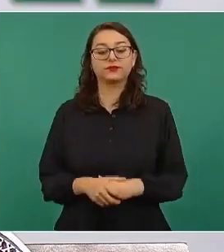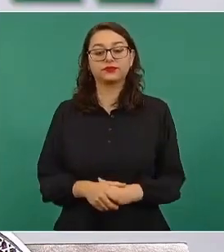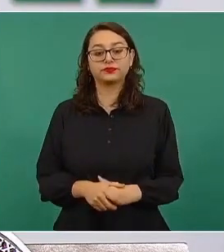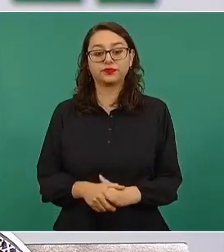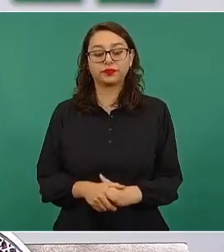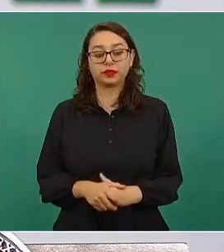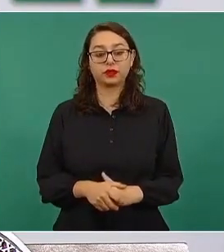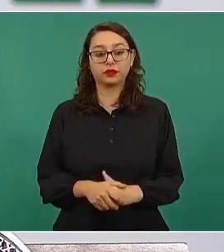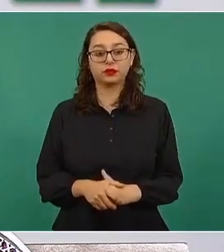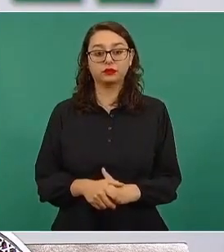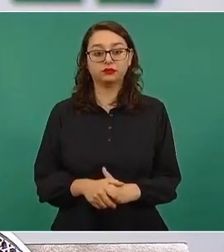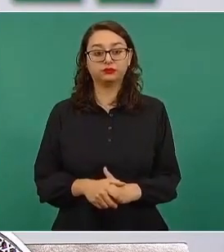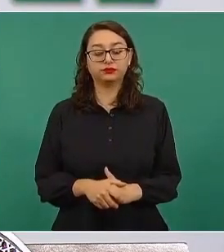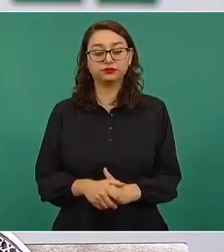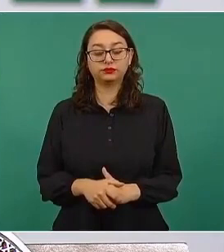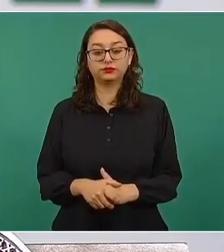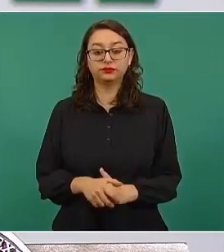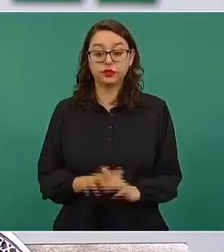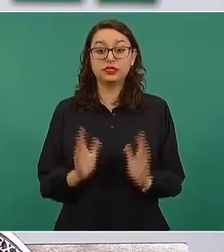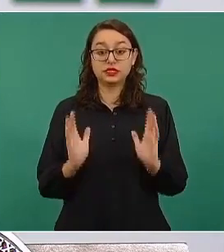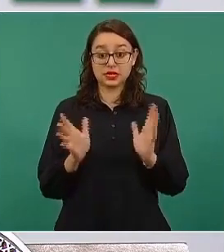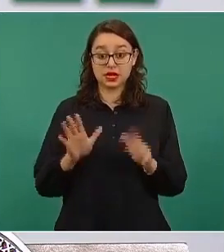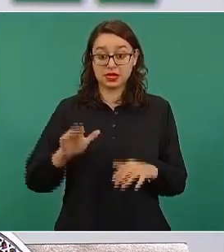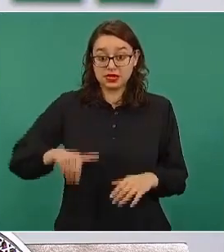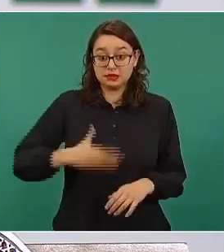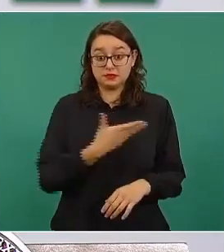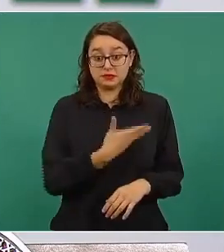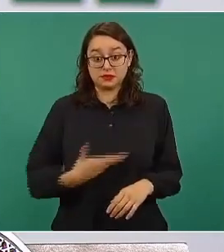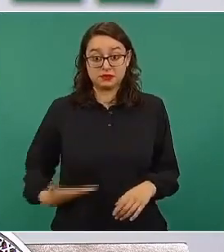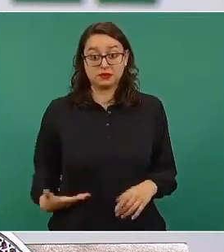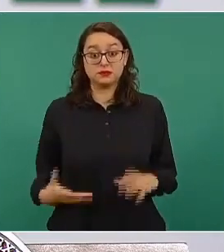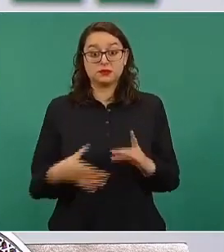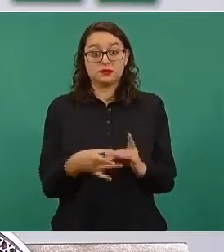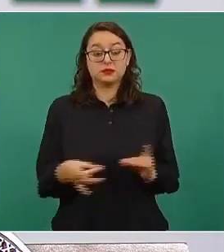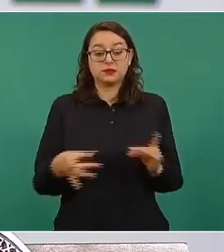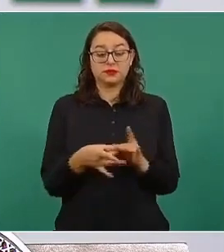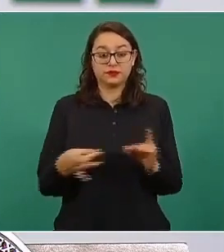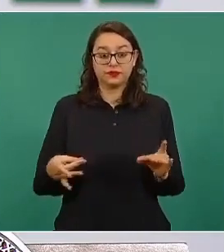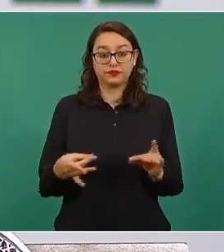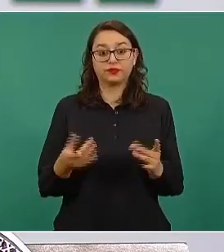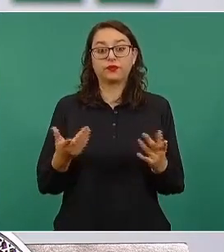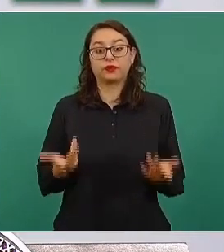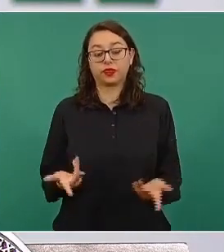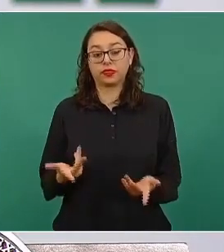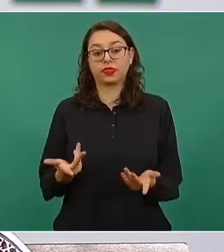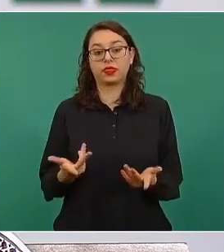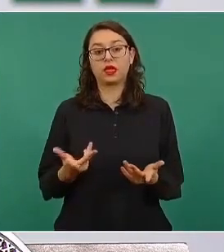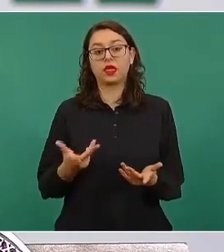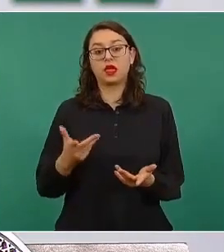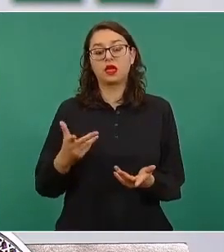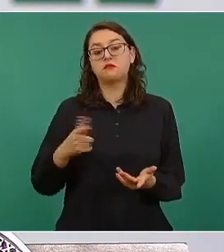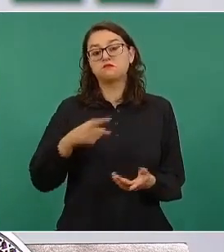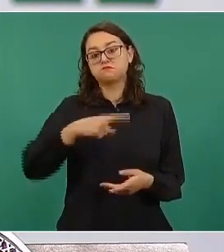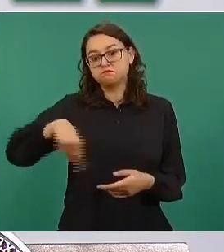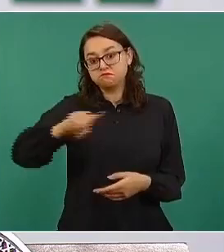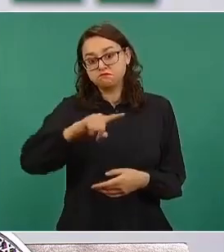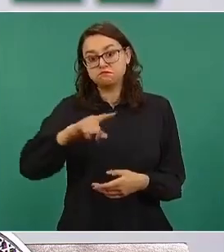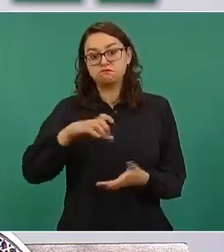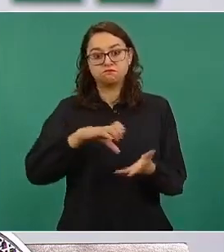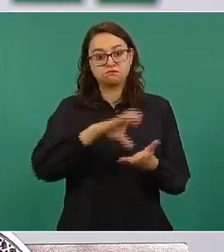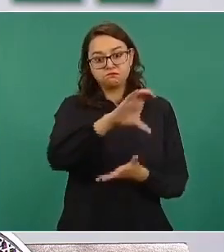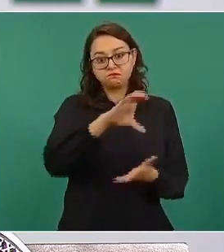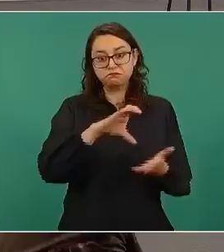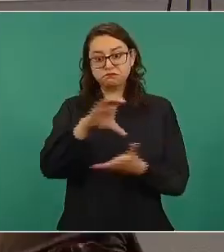como ya nos comentaba el señor presidente, las participaciones federales destacan en esta composición, ya que por un lado